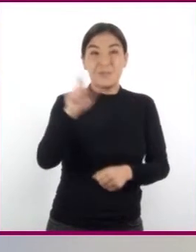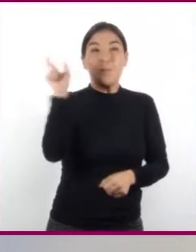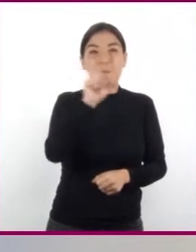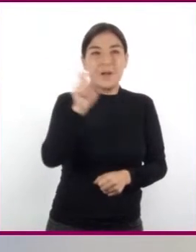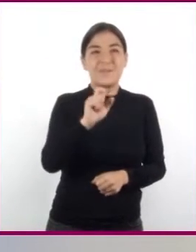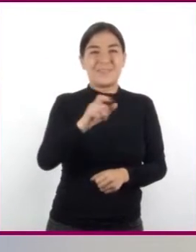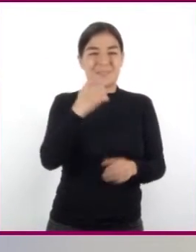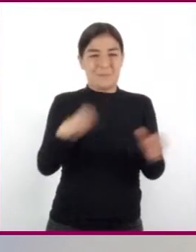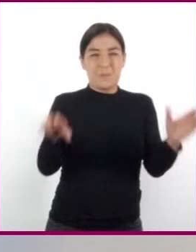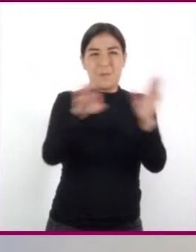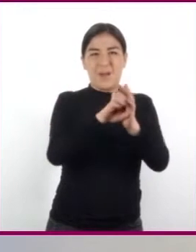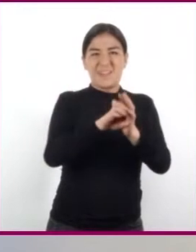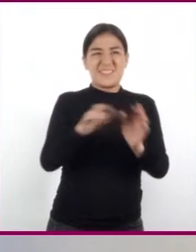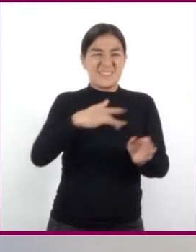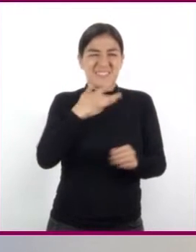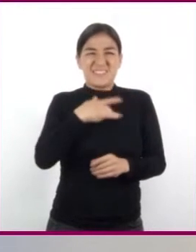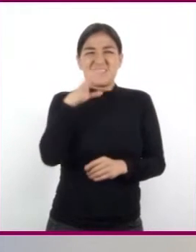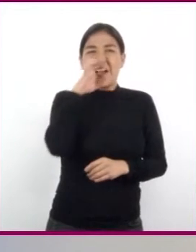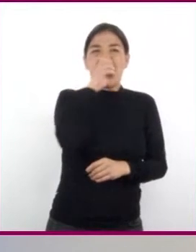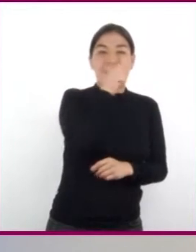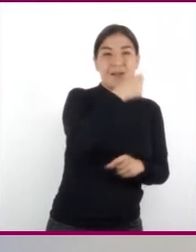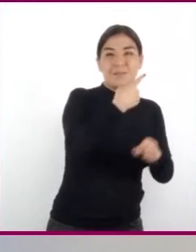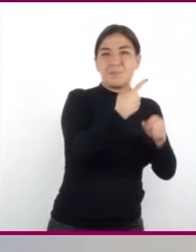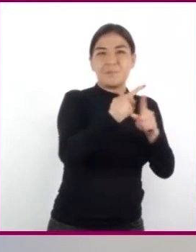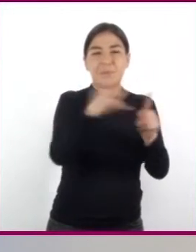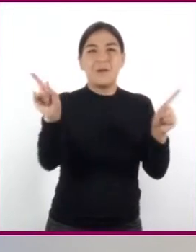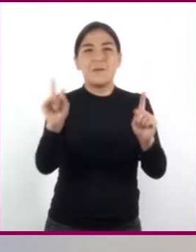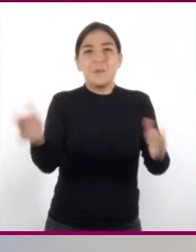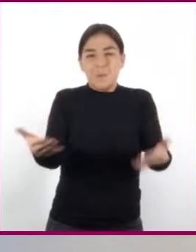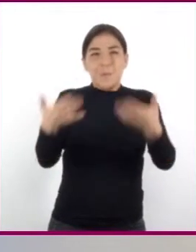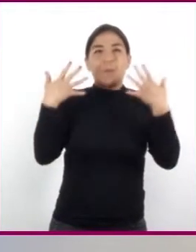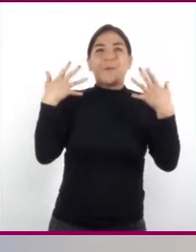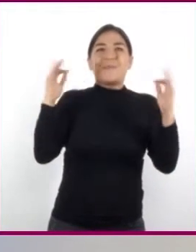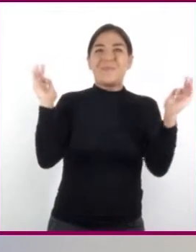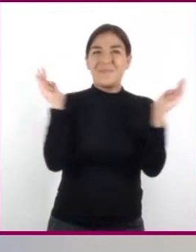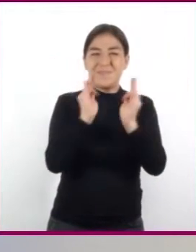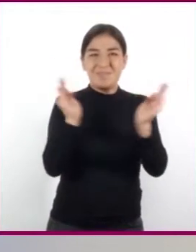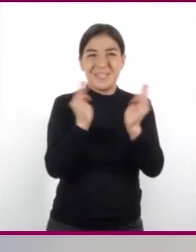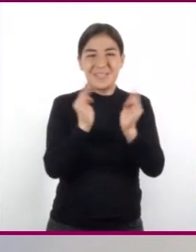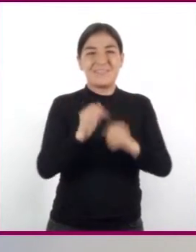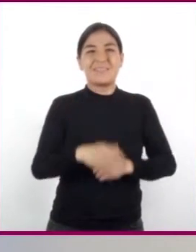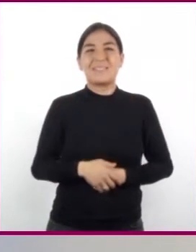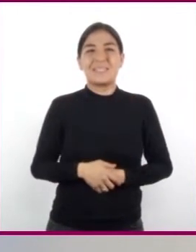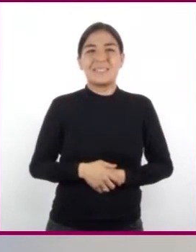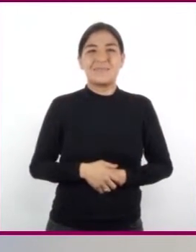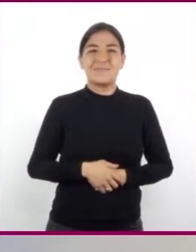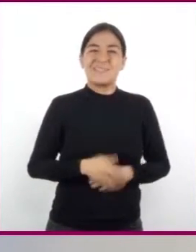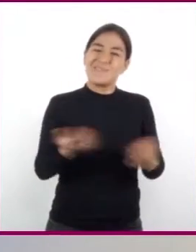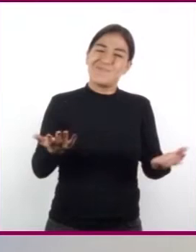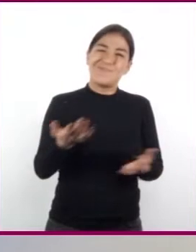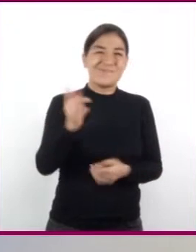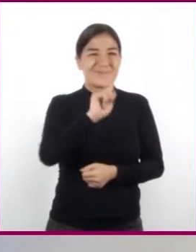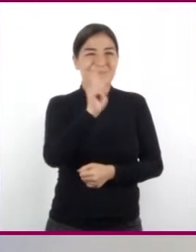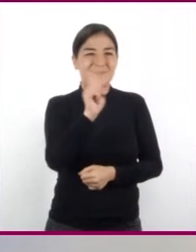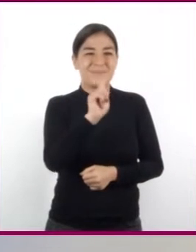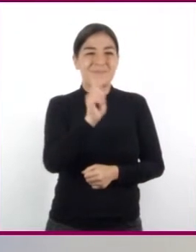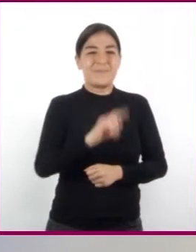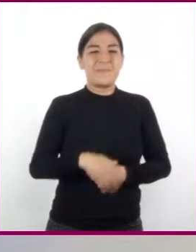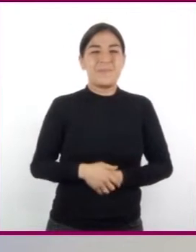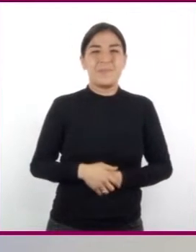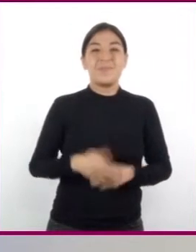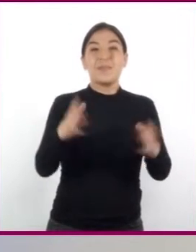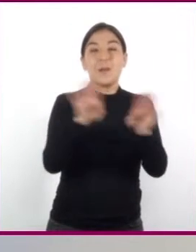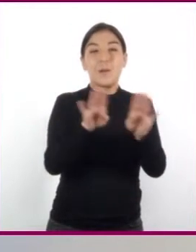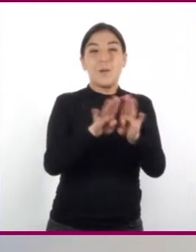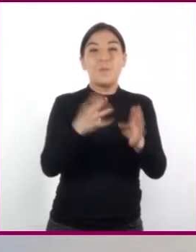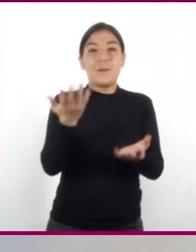que se siente caliente y alguien abre la puerta, ¡se mete el frío! No exactamente. El flujo de